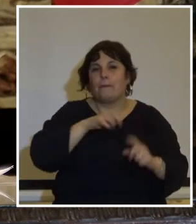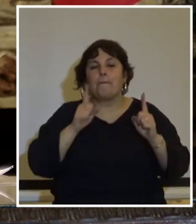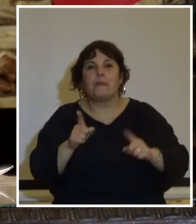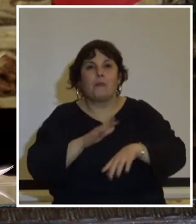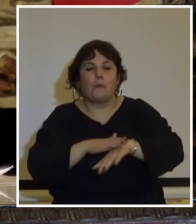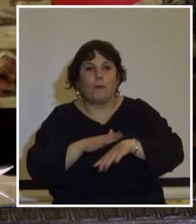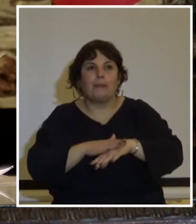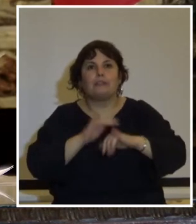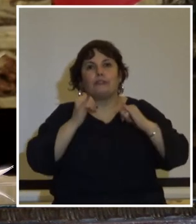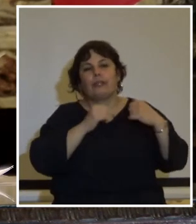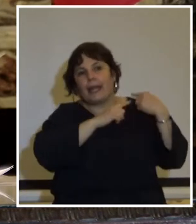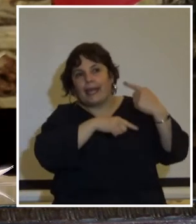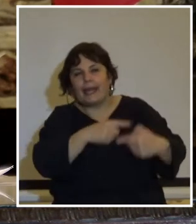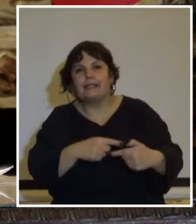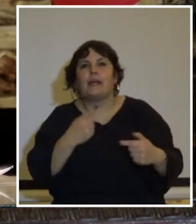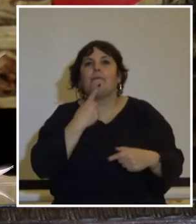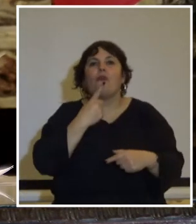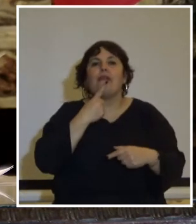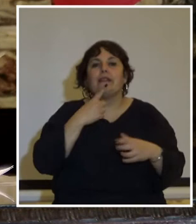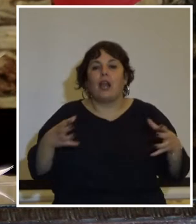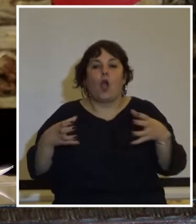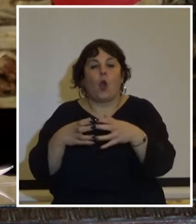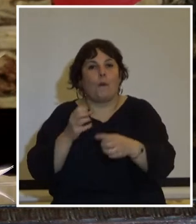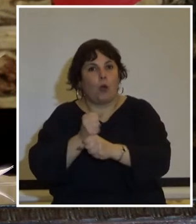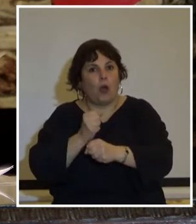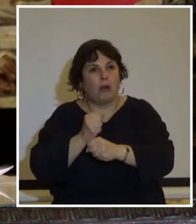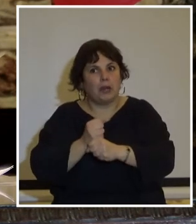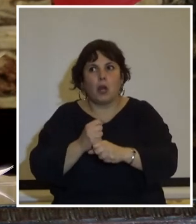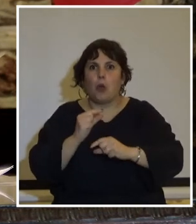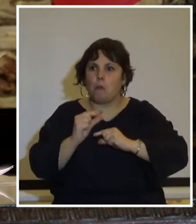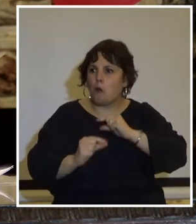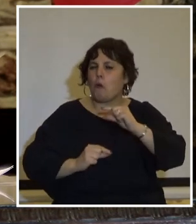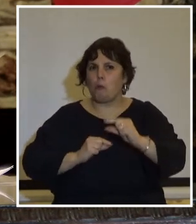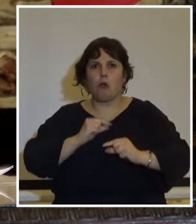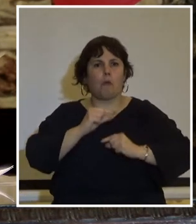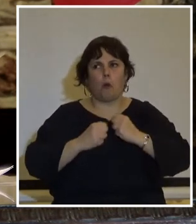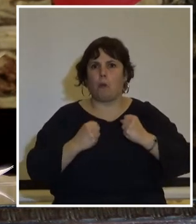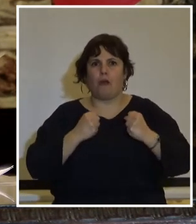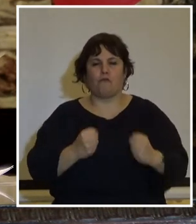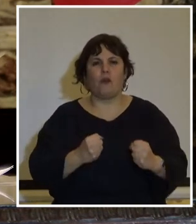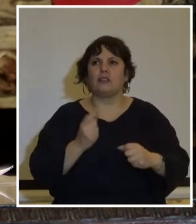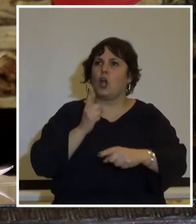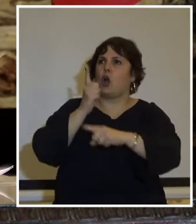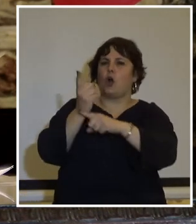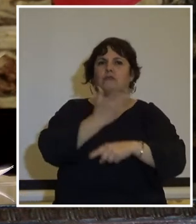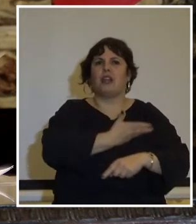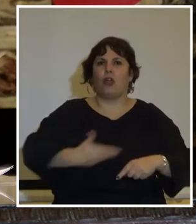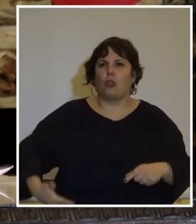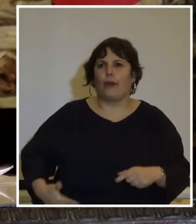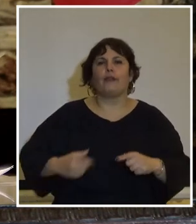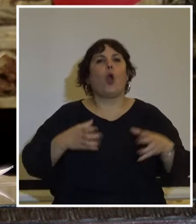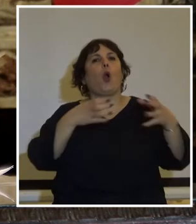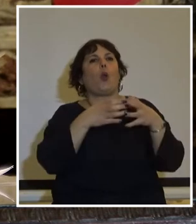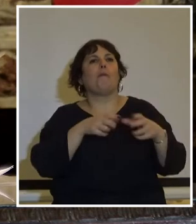la herencia cultural y política de nuestro movimiento obrero se fue fortaleciendo al enfrentar a las patronales regresivas y a las clases